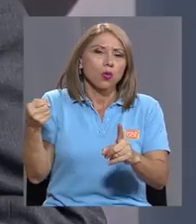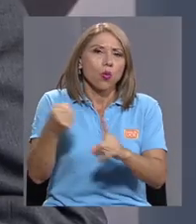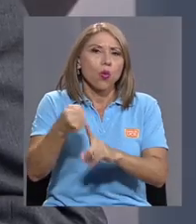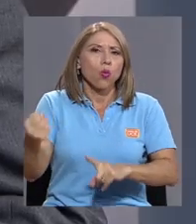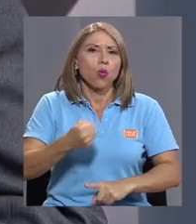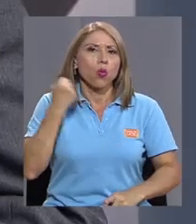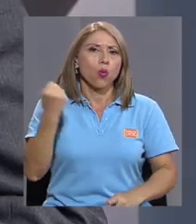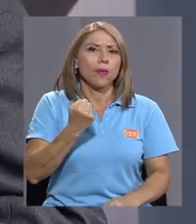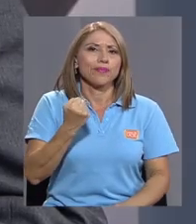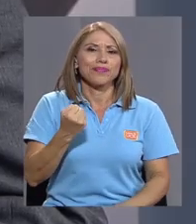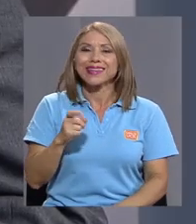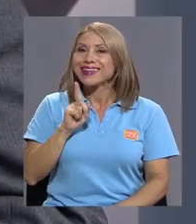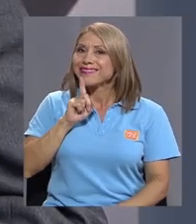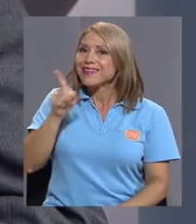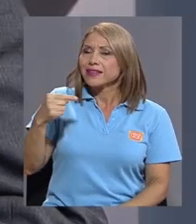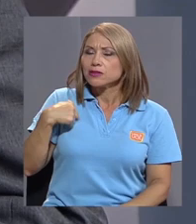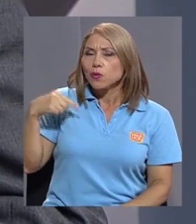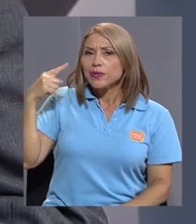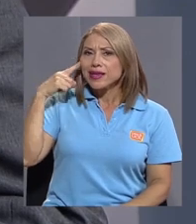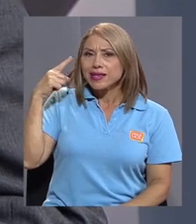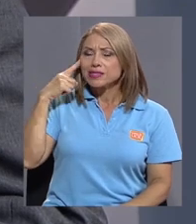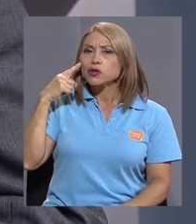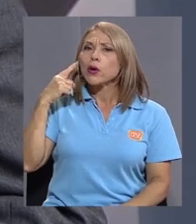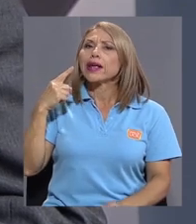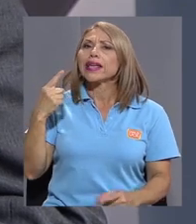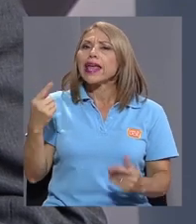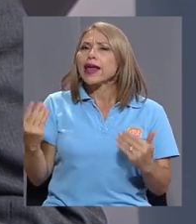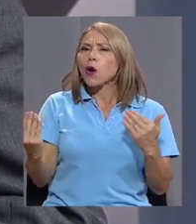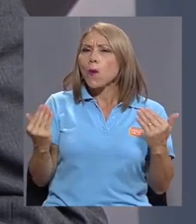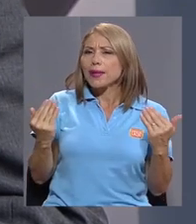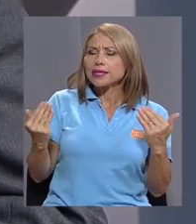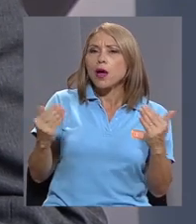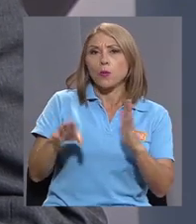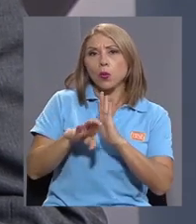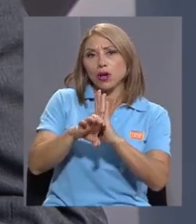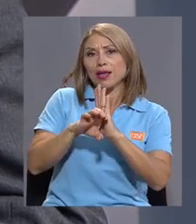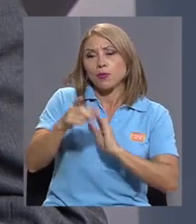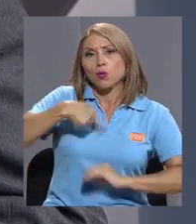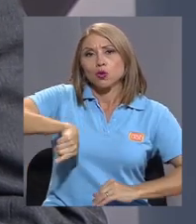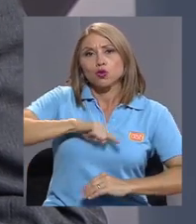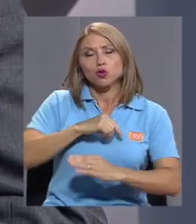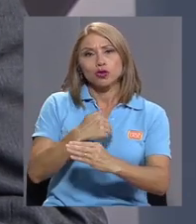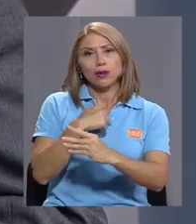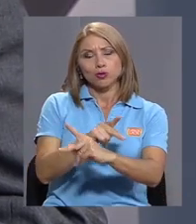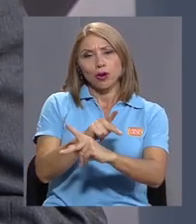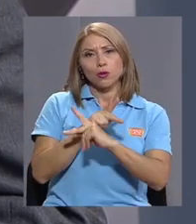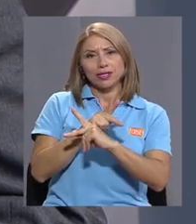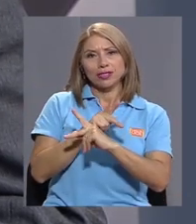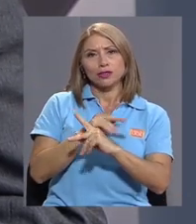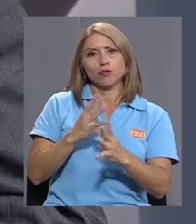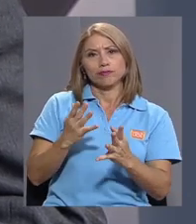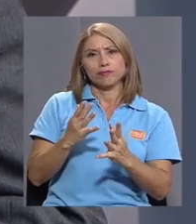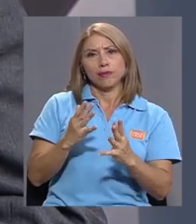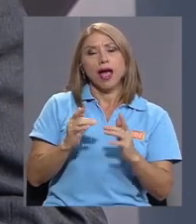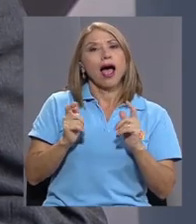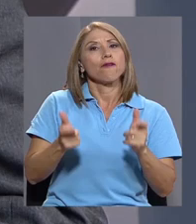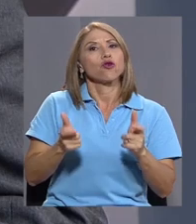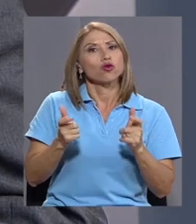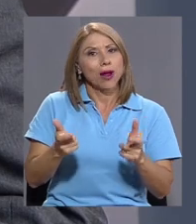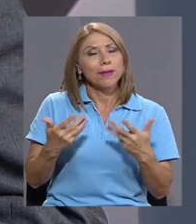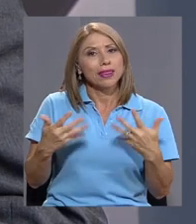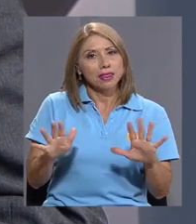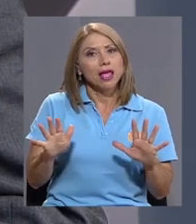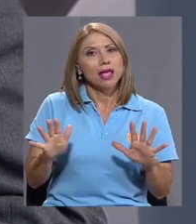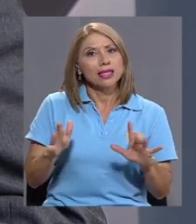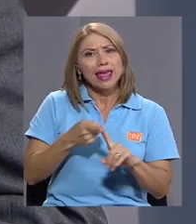Sí, de acuerdo. Yo, en realidad, pienso que la compensación vía... Nosotros tenemos una protección que, afortunadamente, creció desde